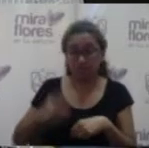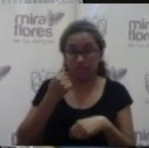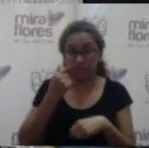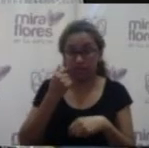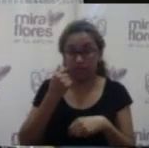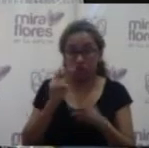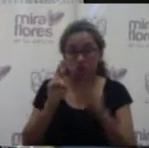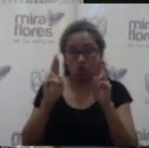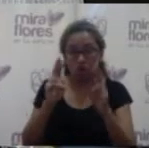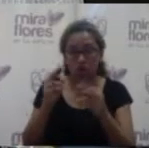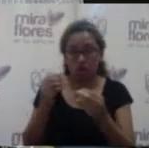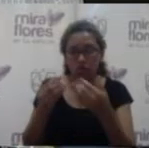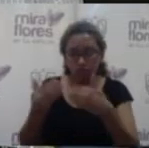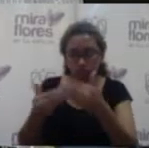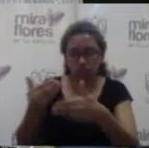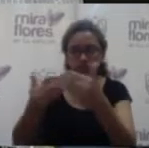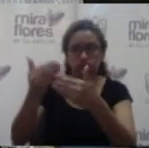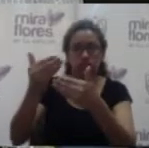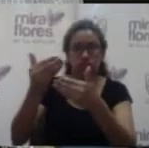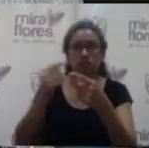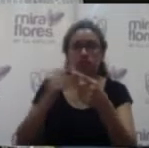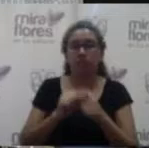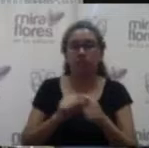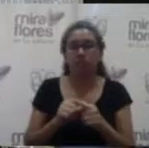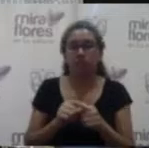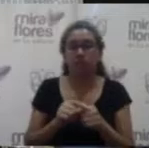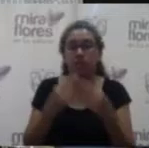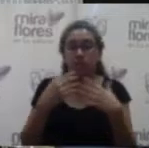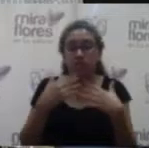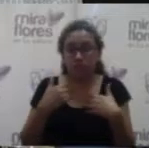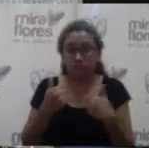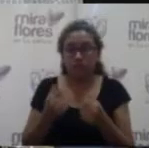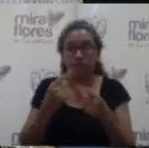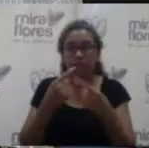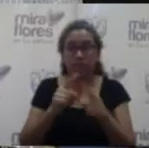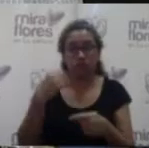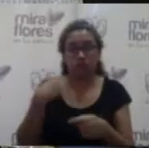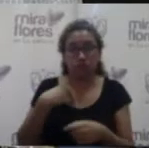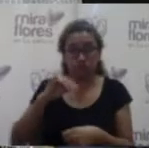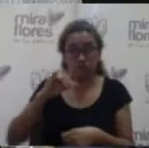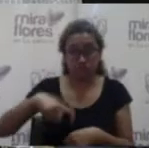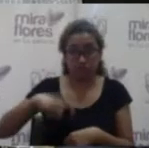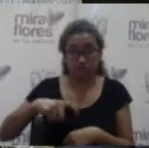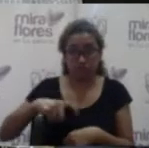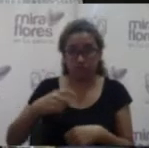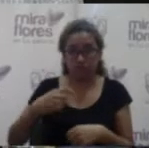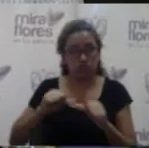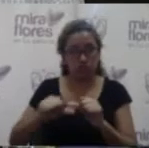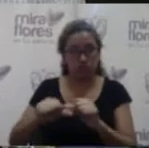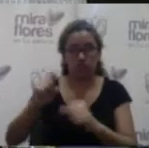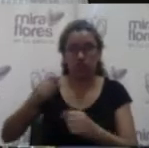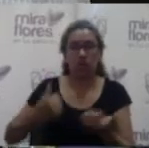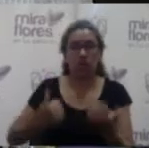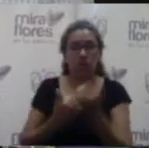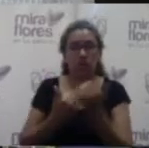prontamente y estoy seguro que si fuera necesario lo seguiremos apoyando.